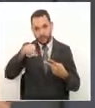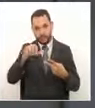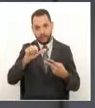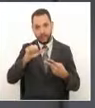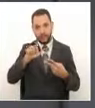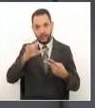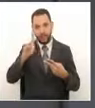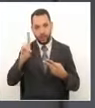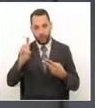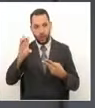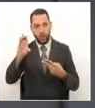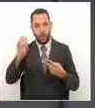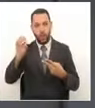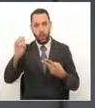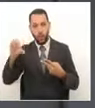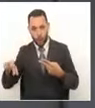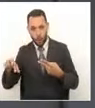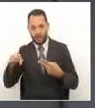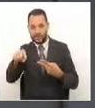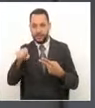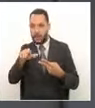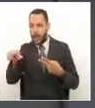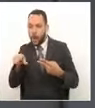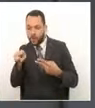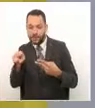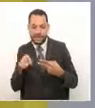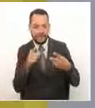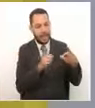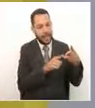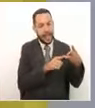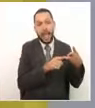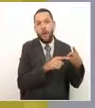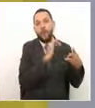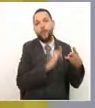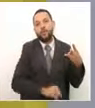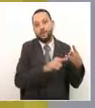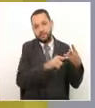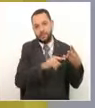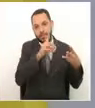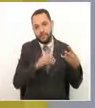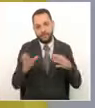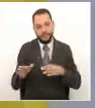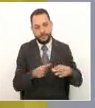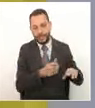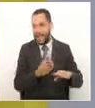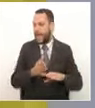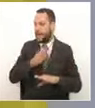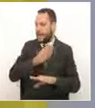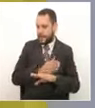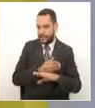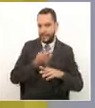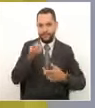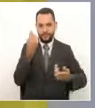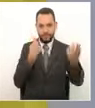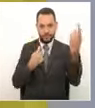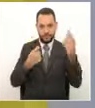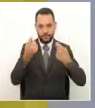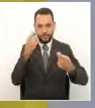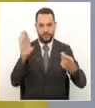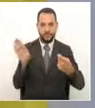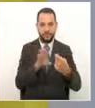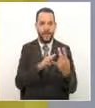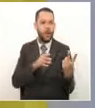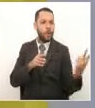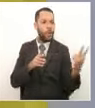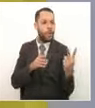opción en el momento en que se necesitara. Doctor Jorge Alexis, antes de ir al primer break de Comerciales y agradecerle por supuesto a usted y a la doctora